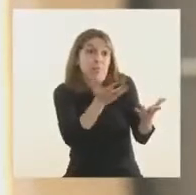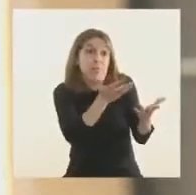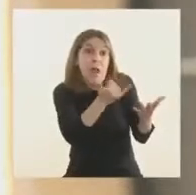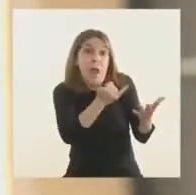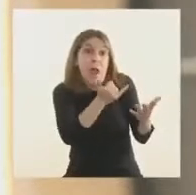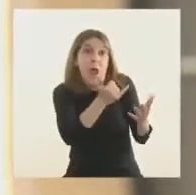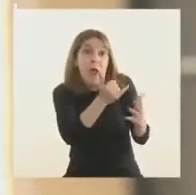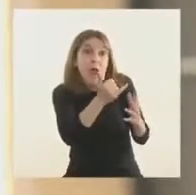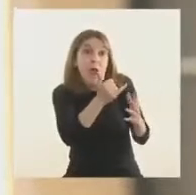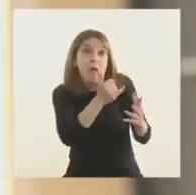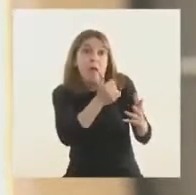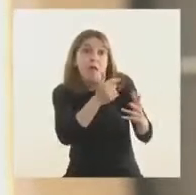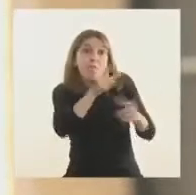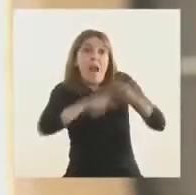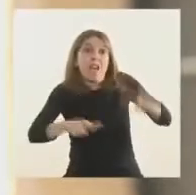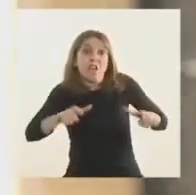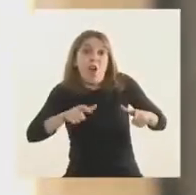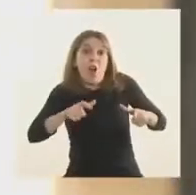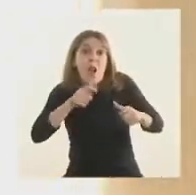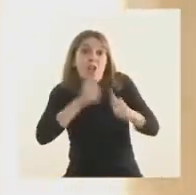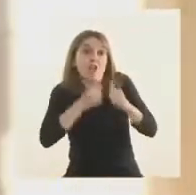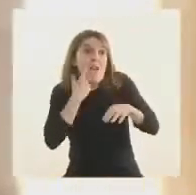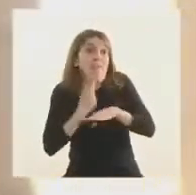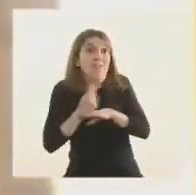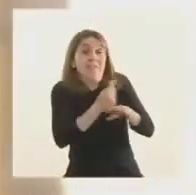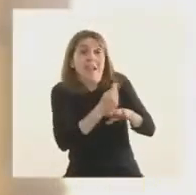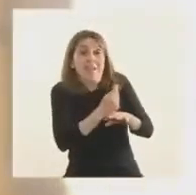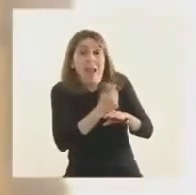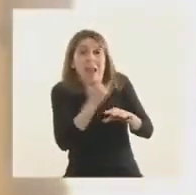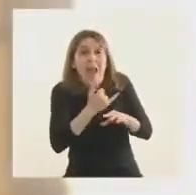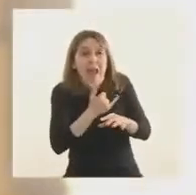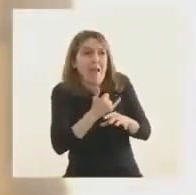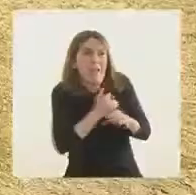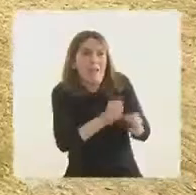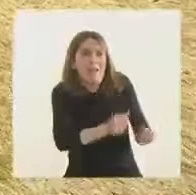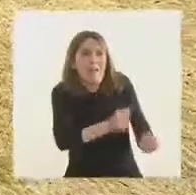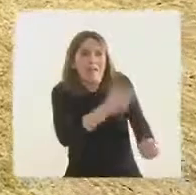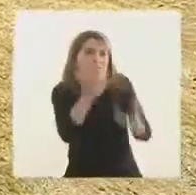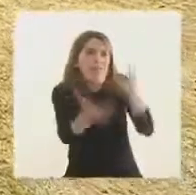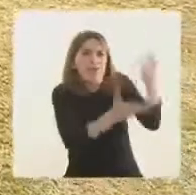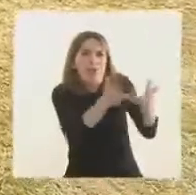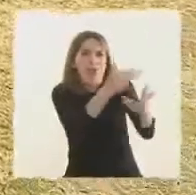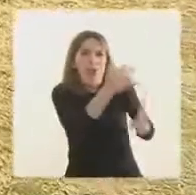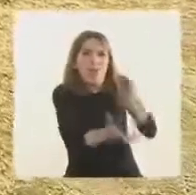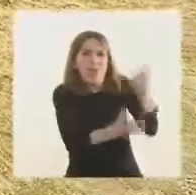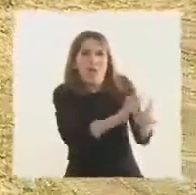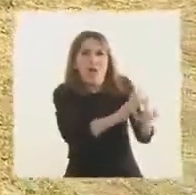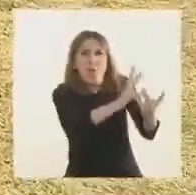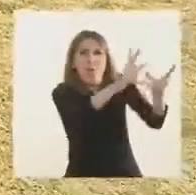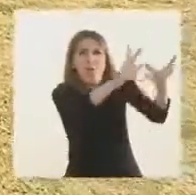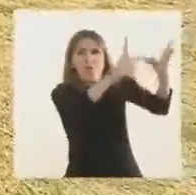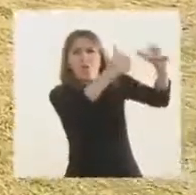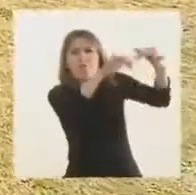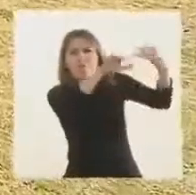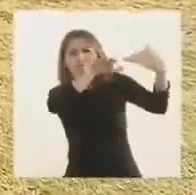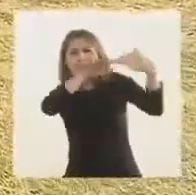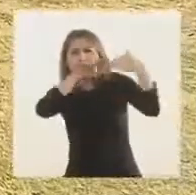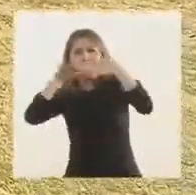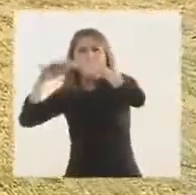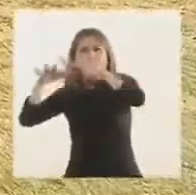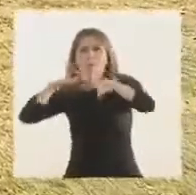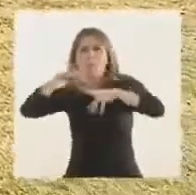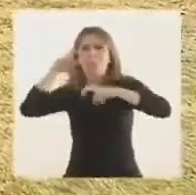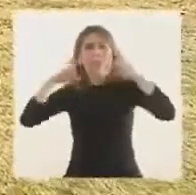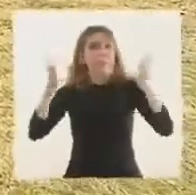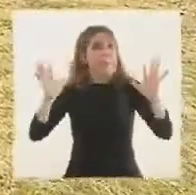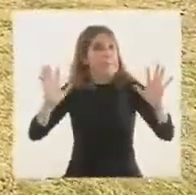rosarinos no se vea alterado por el humo cotidianamente. Pero lo que tenemos que trabajar en el futuro